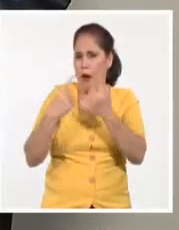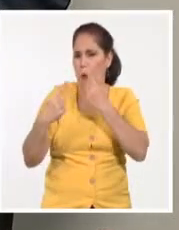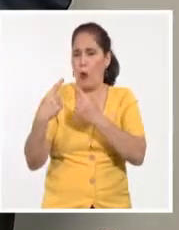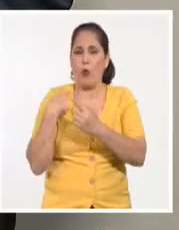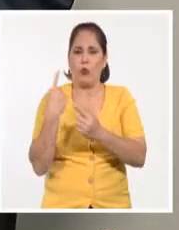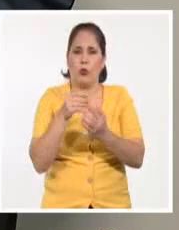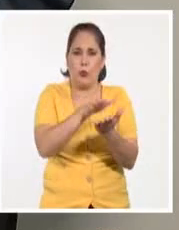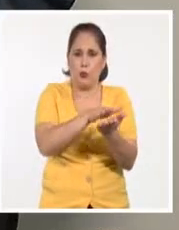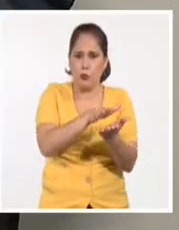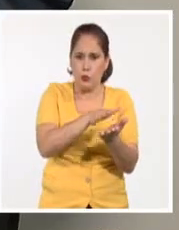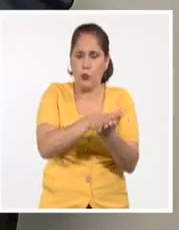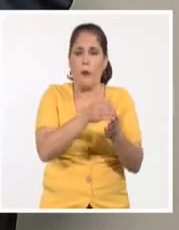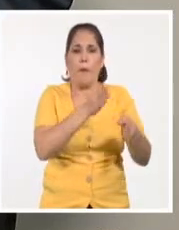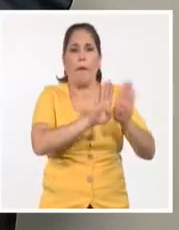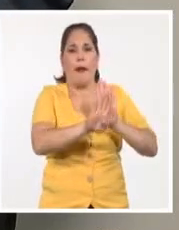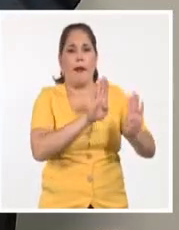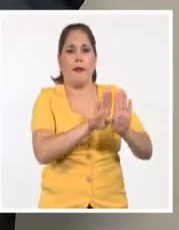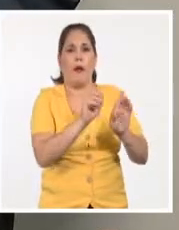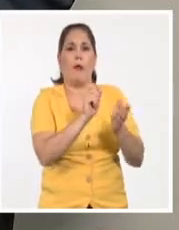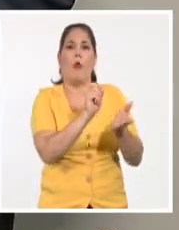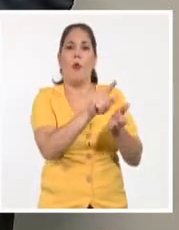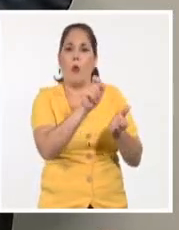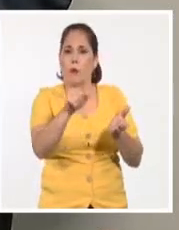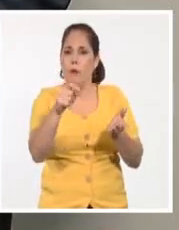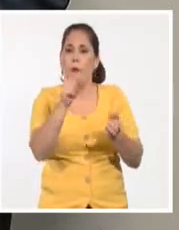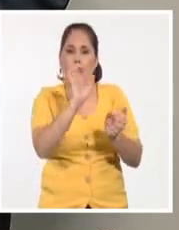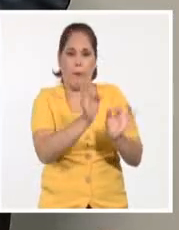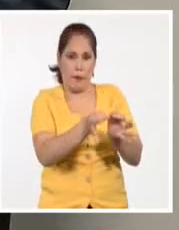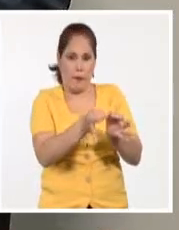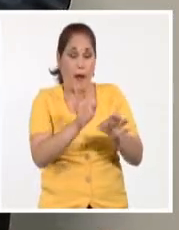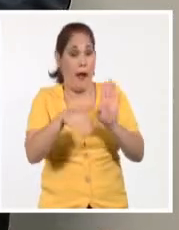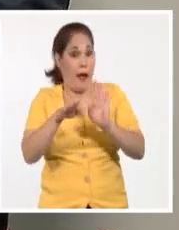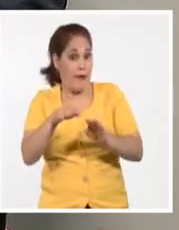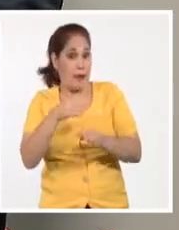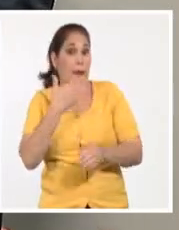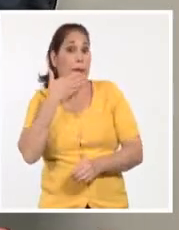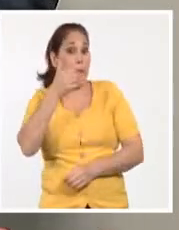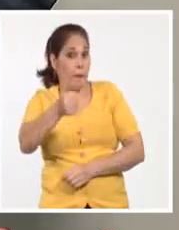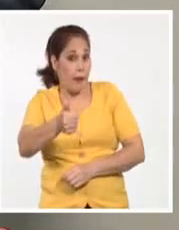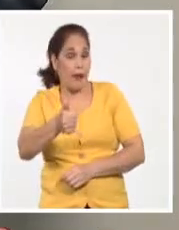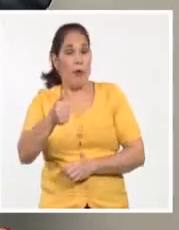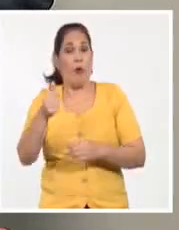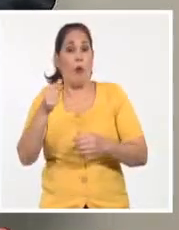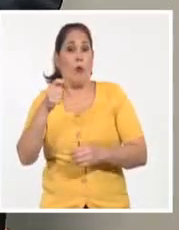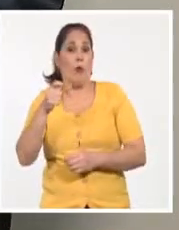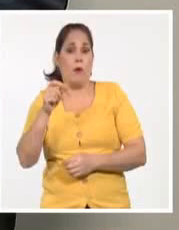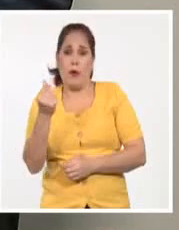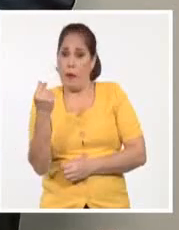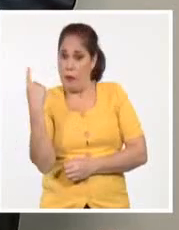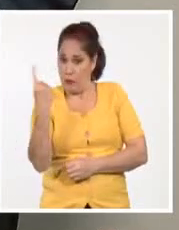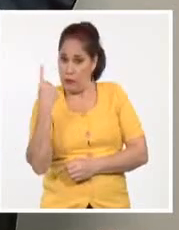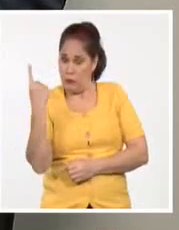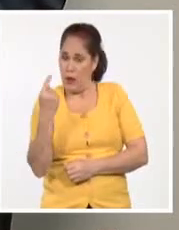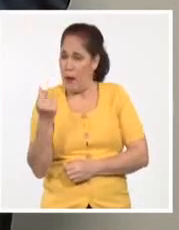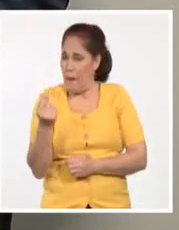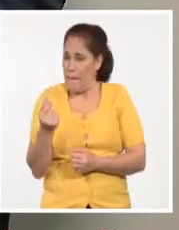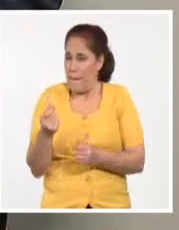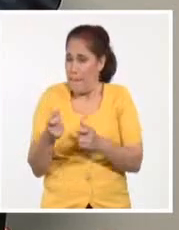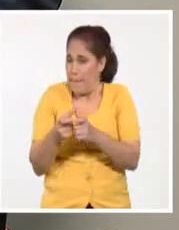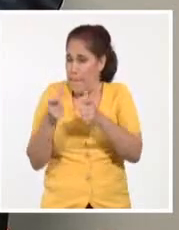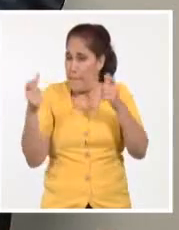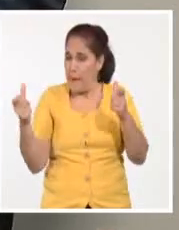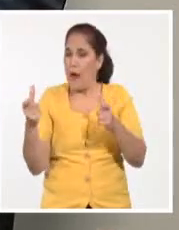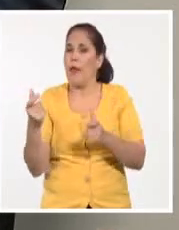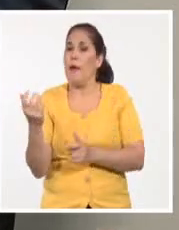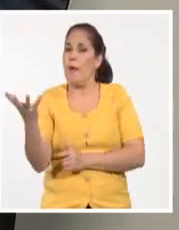Igualmente puntualizó que para poder mantener determinada oferta de bienes básicos en CUP, es decir, en la moneda nacional, pues necesitamos